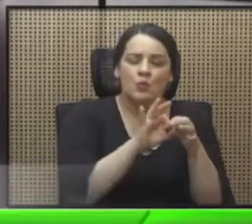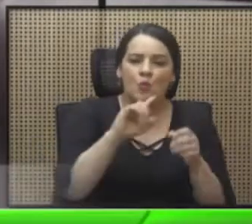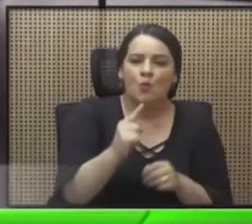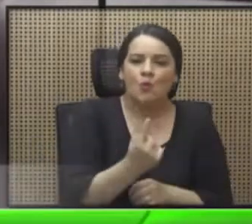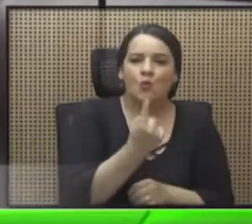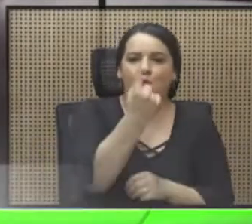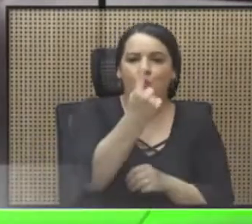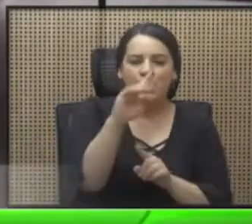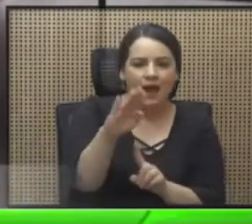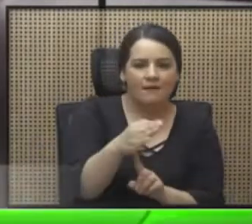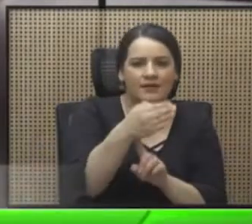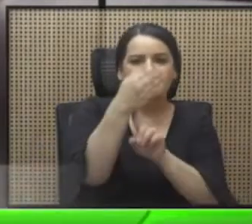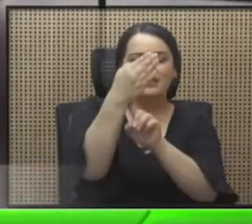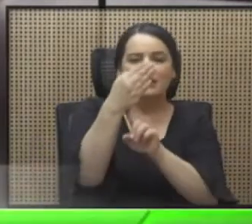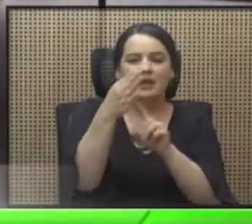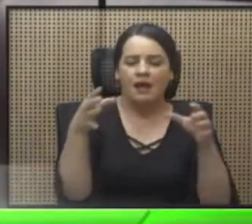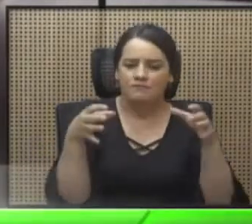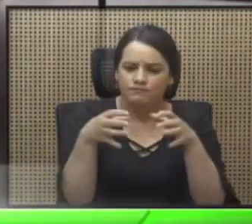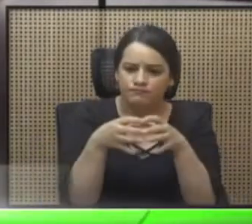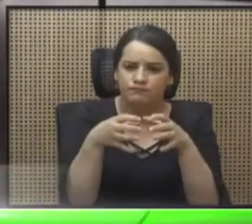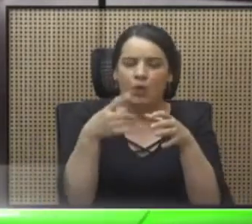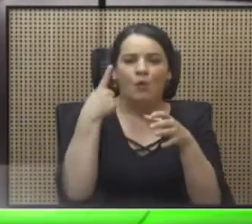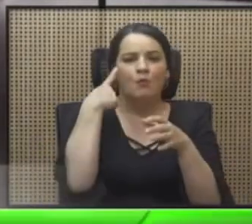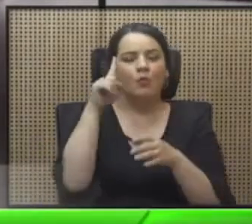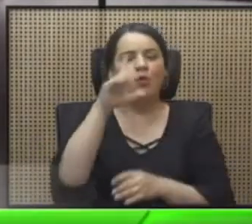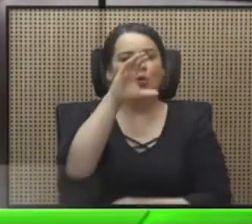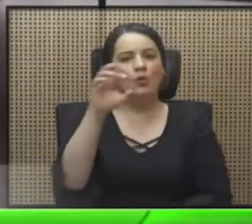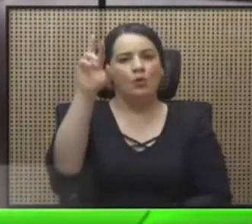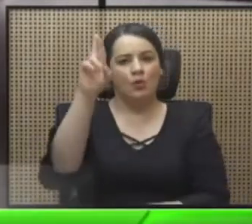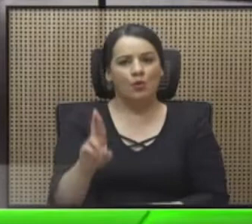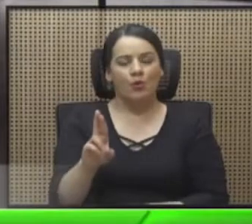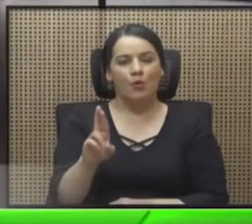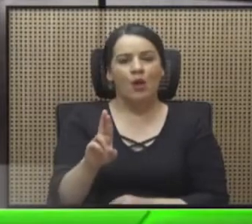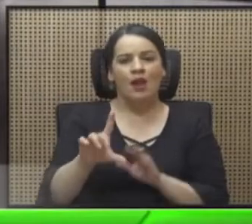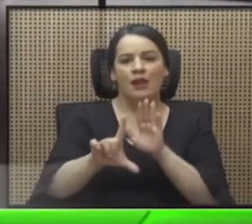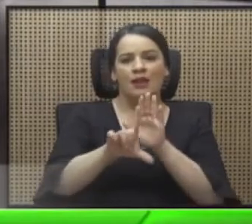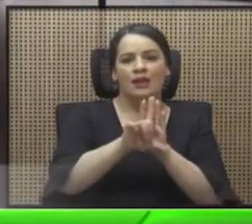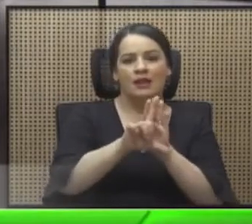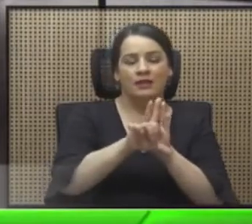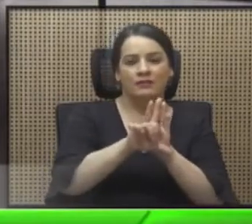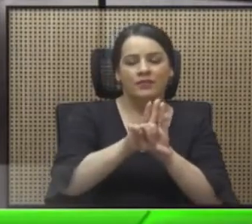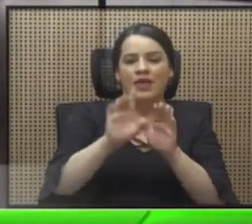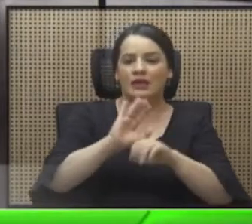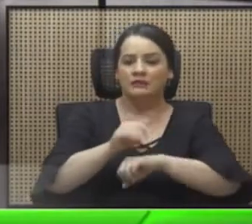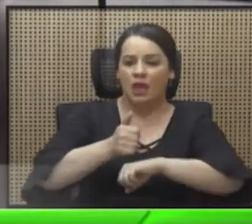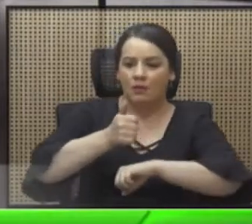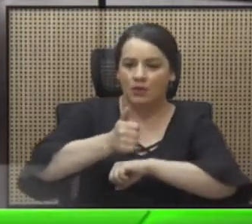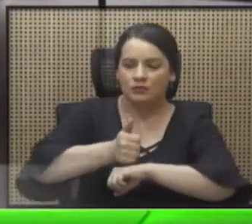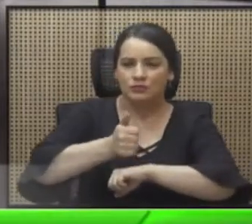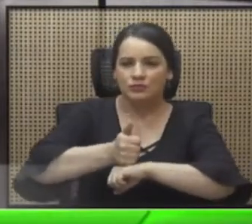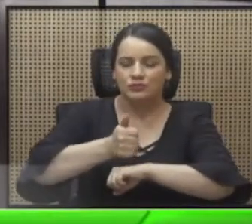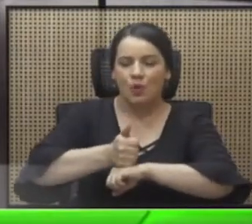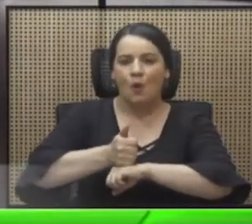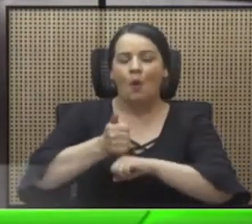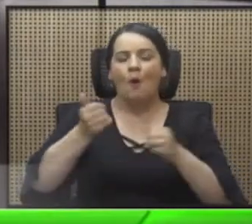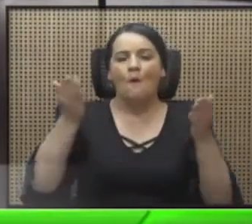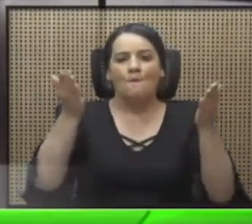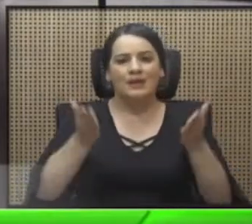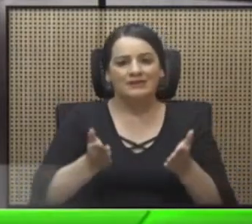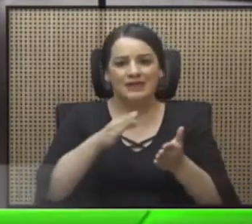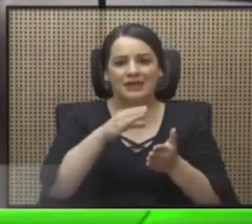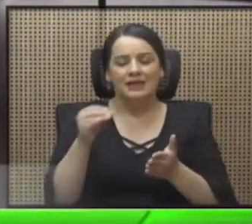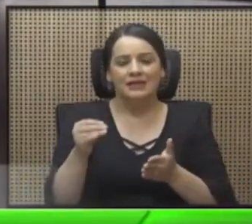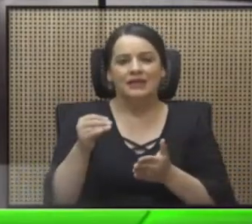Una legislatura que marcó un precedente desde el día uno, al tener hoy el 45.6